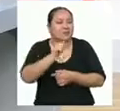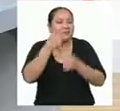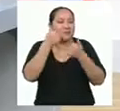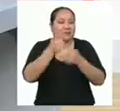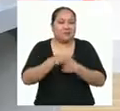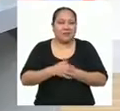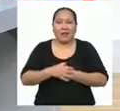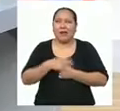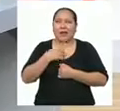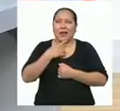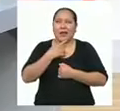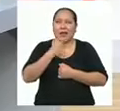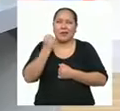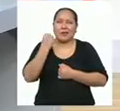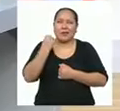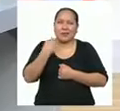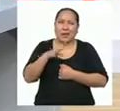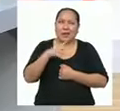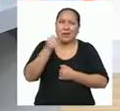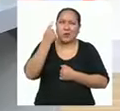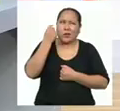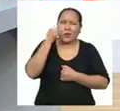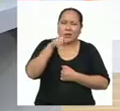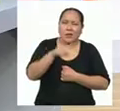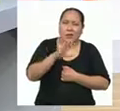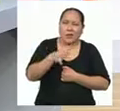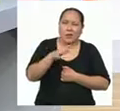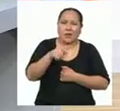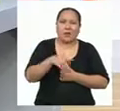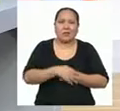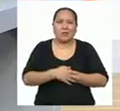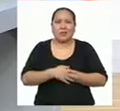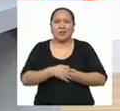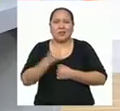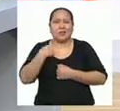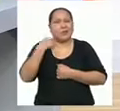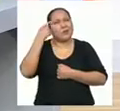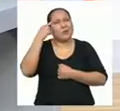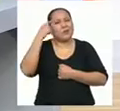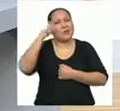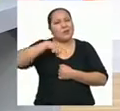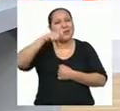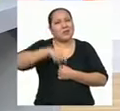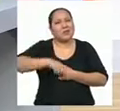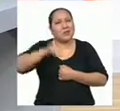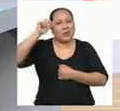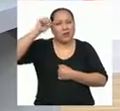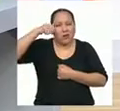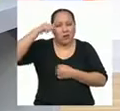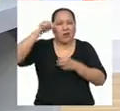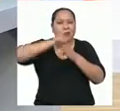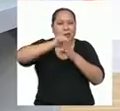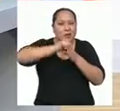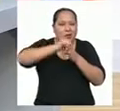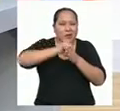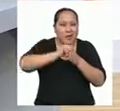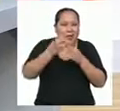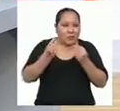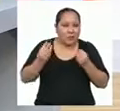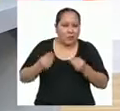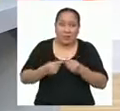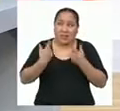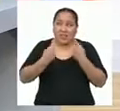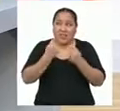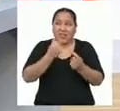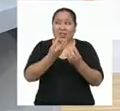Ok, y creo que le voy entendiendo la gracia a esto. Igual me parece que es necesario repasar bastante e intentar hacer